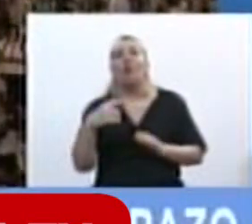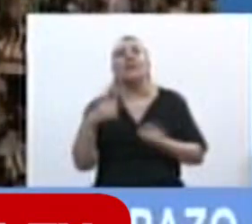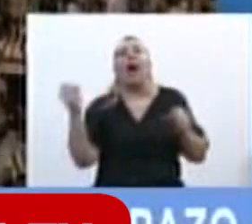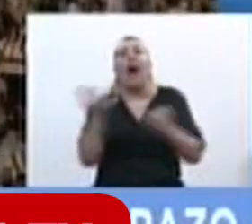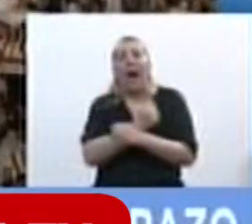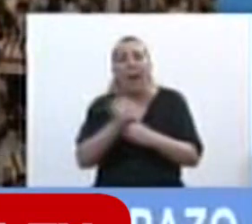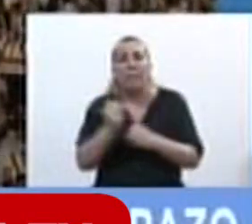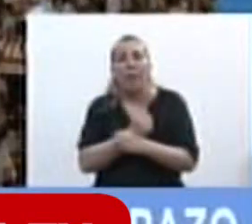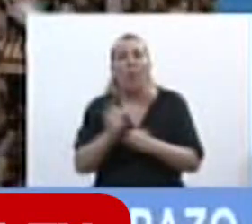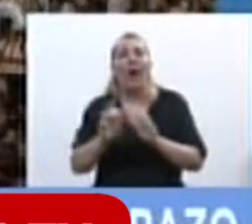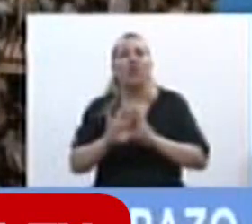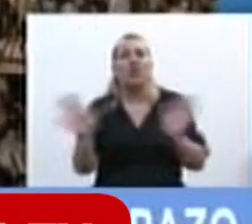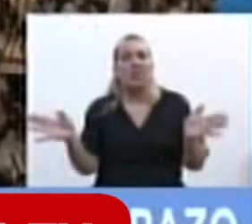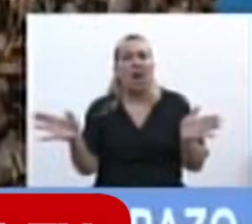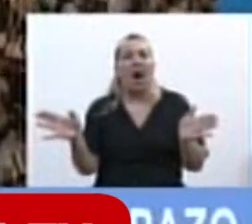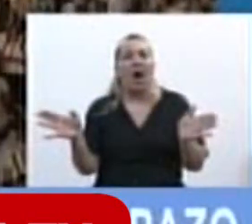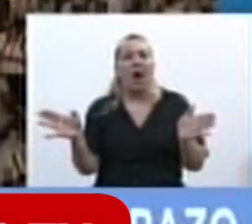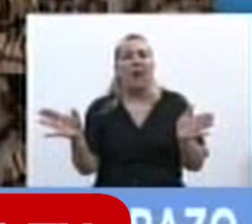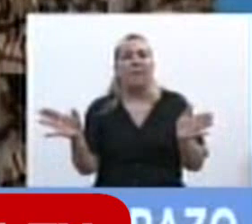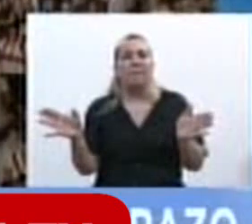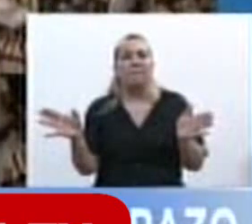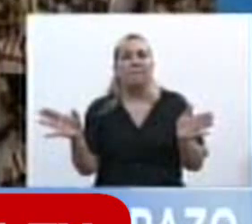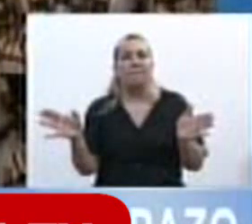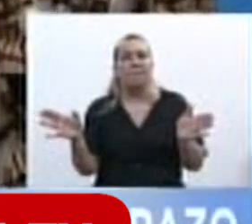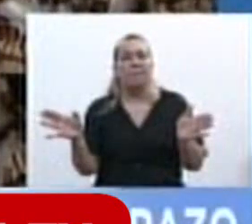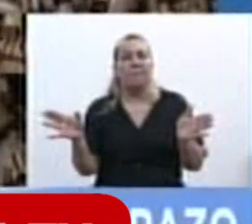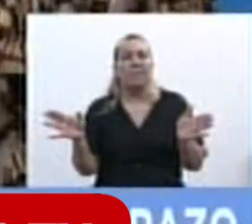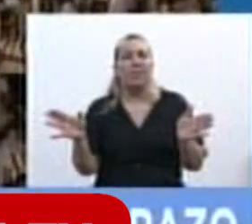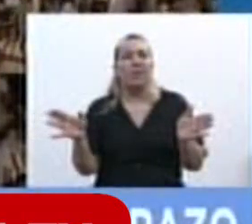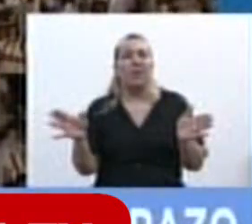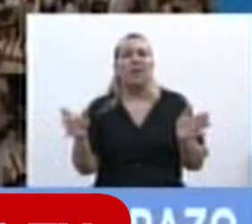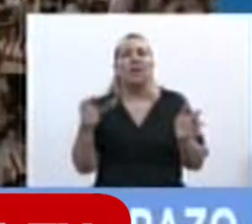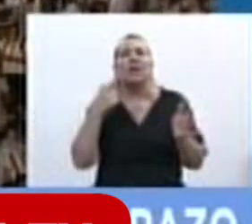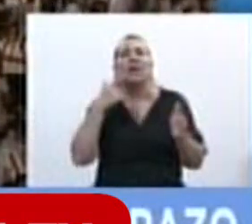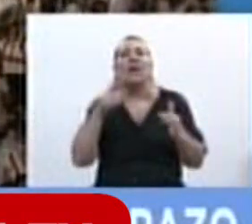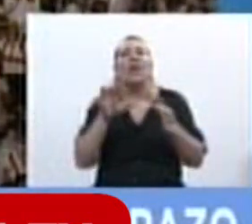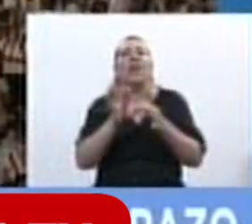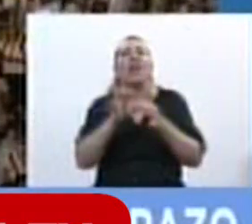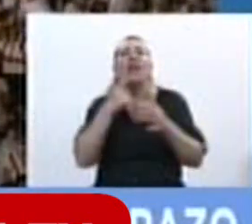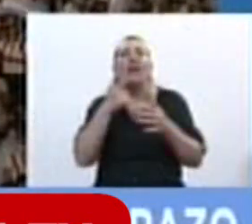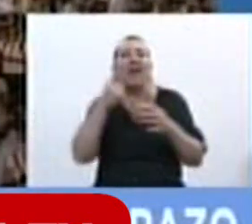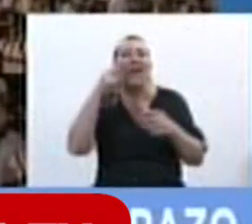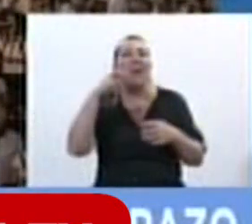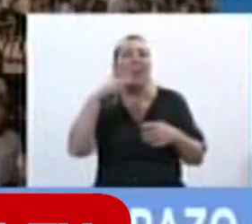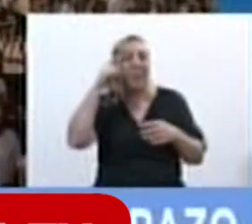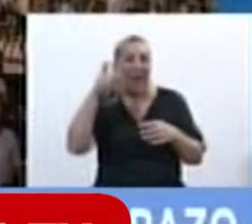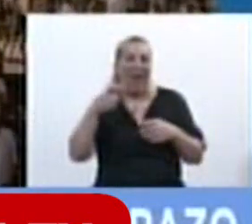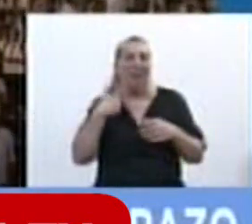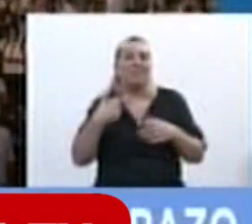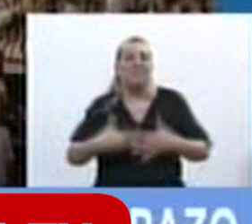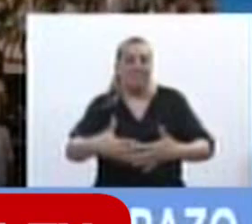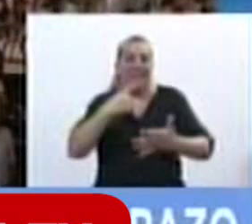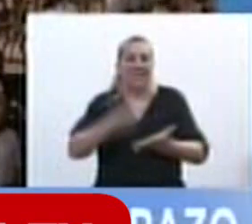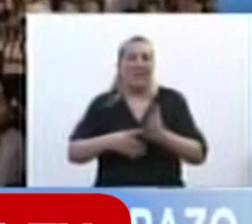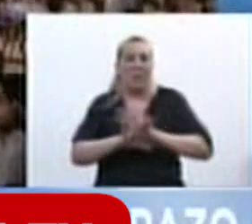sanciona la posibilidad del ILE de la interrupción legal del embarazo y pusimos